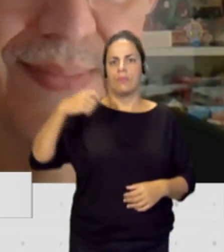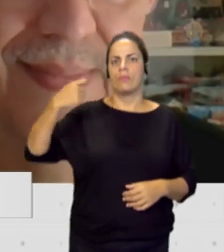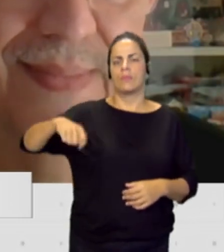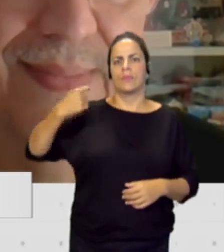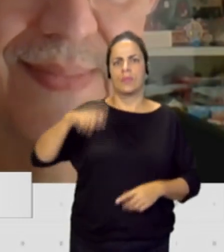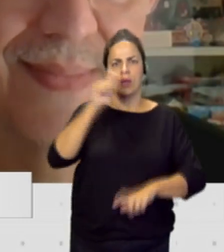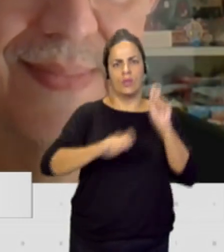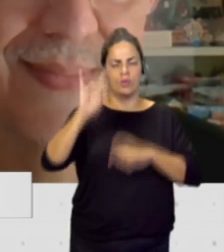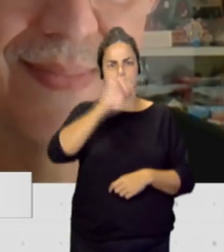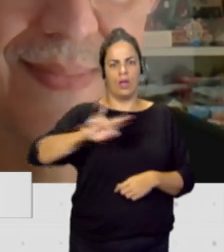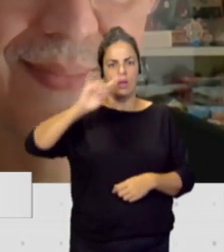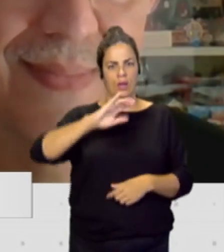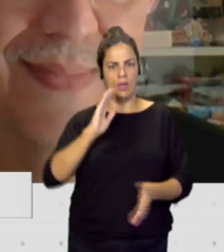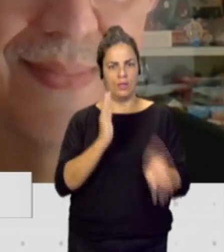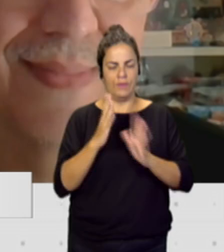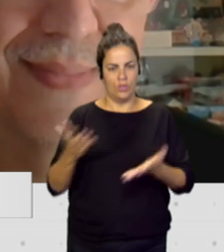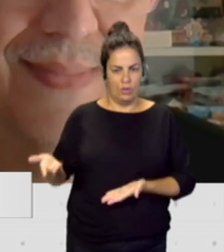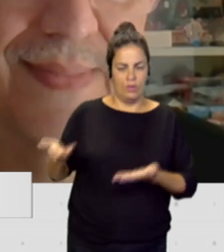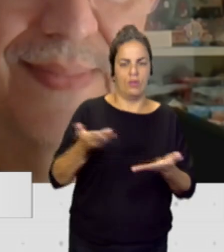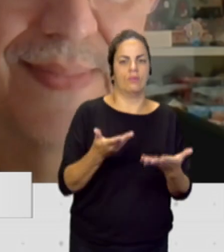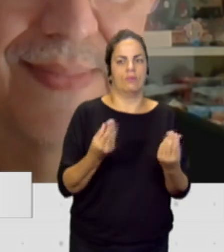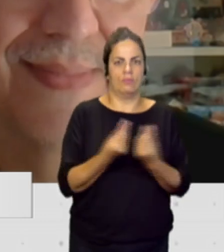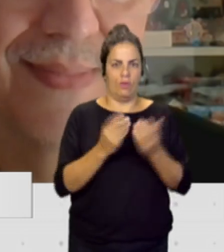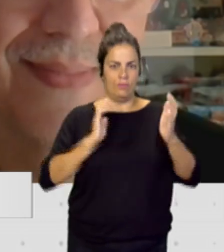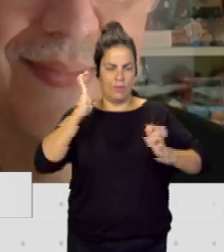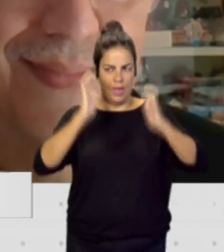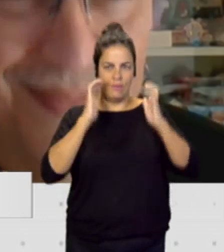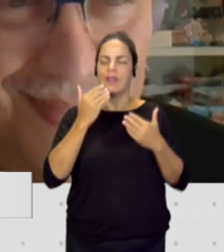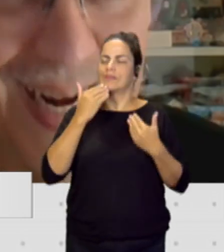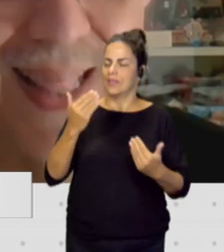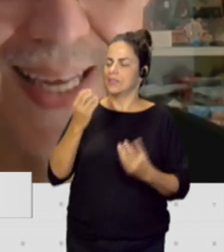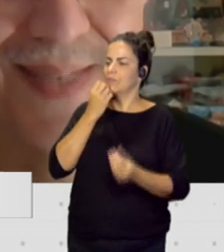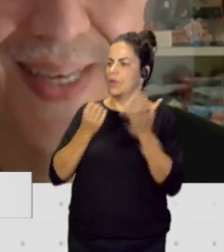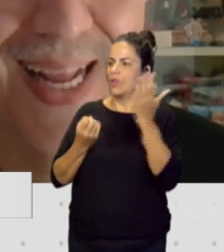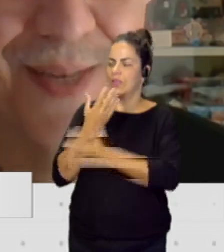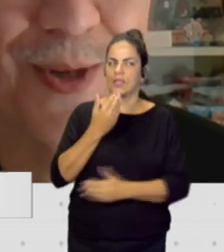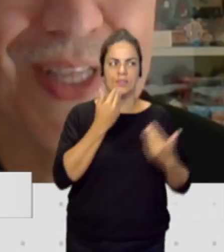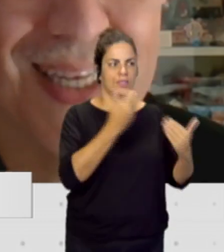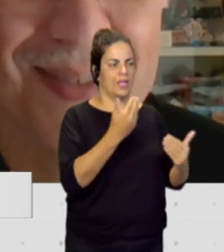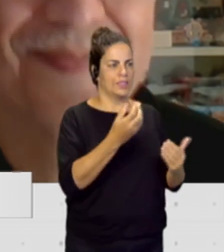Asistida con Estos Animales, con los Perros. Gracias, Pedro. Muy buenos días. Gracias. Gracias, días. Pedro. Claro. Gracias.